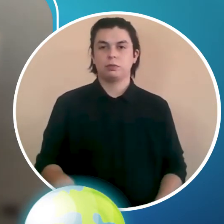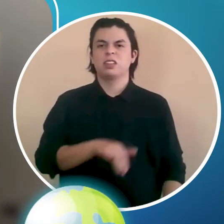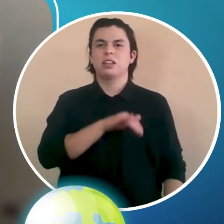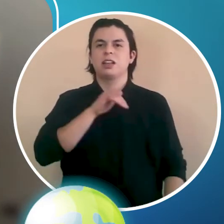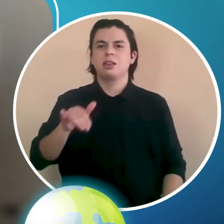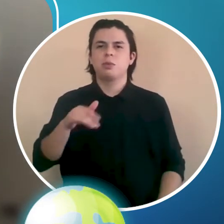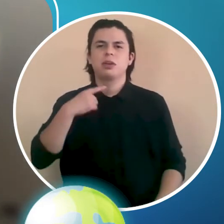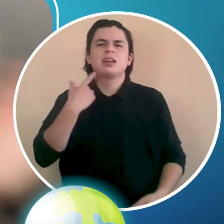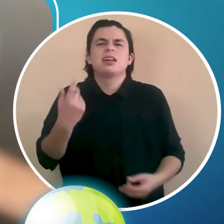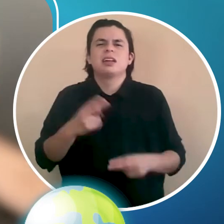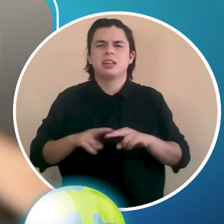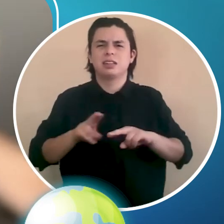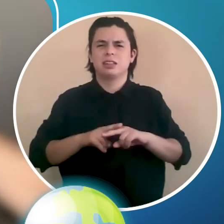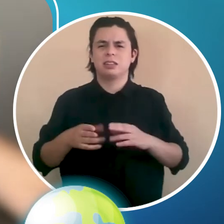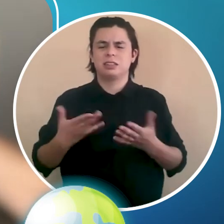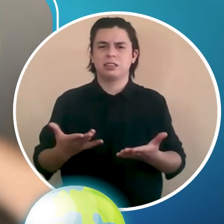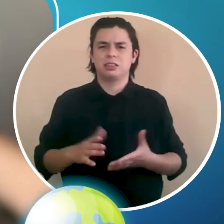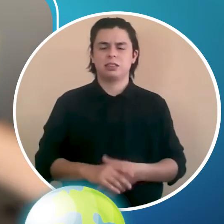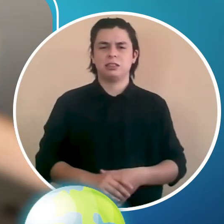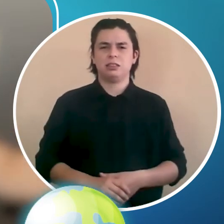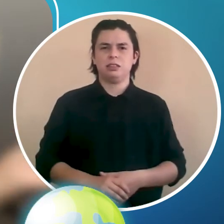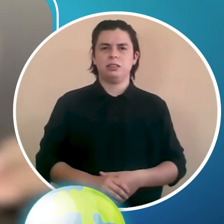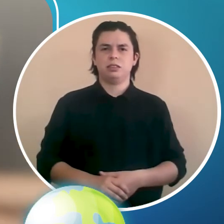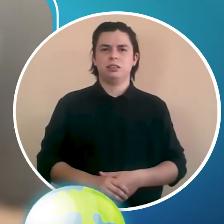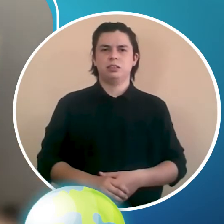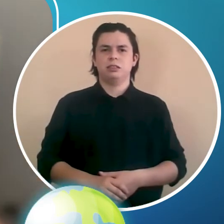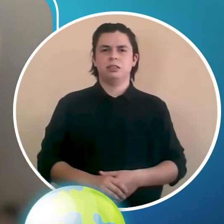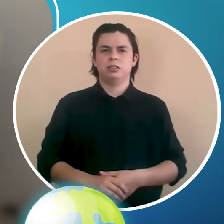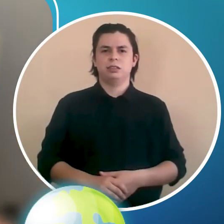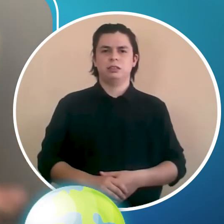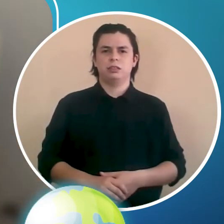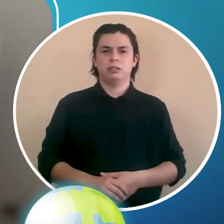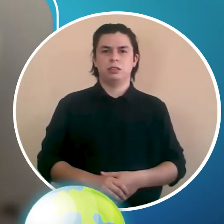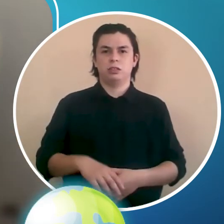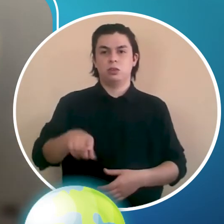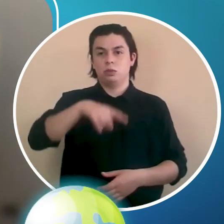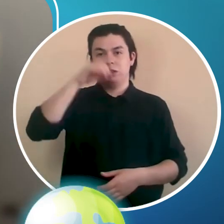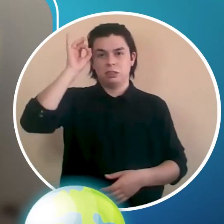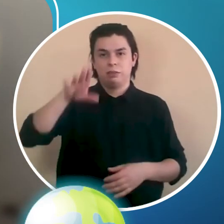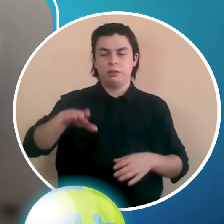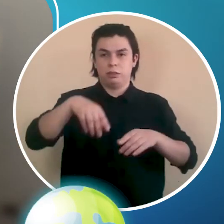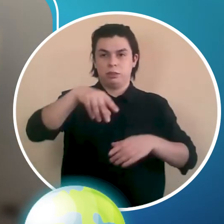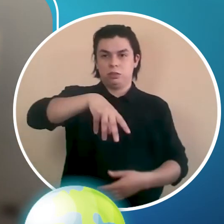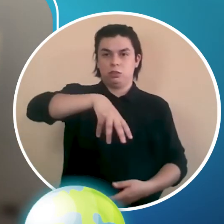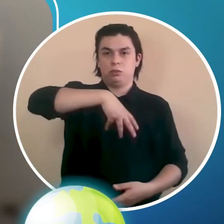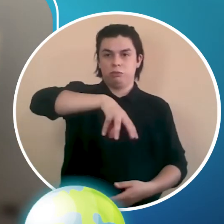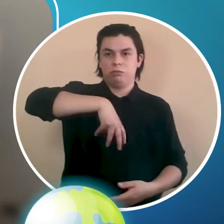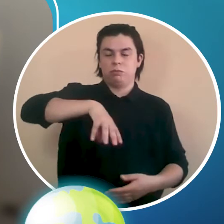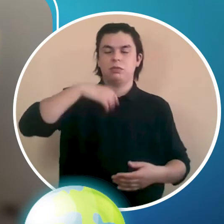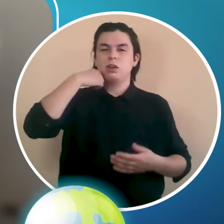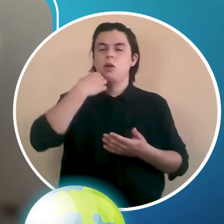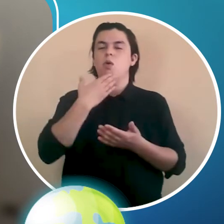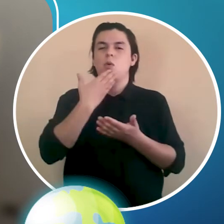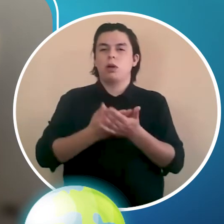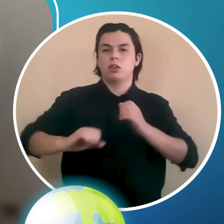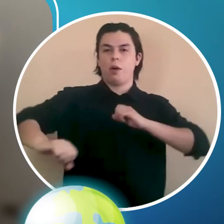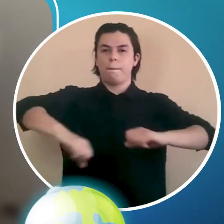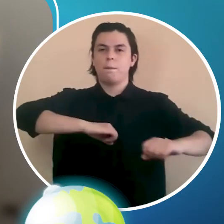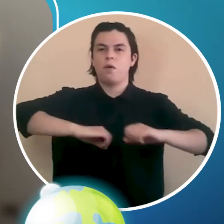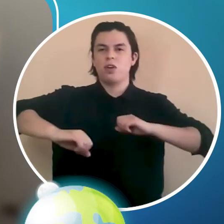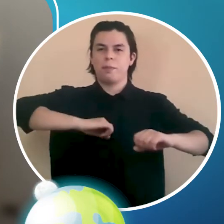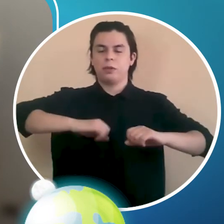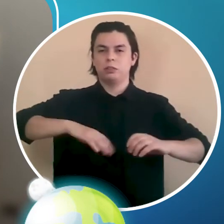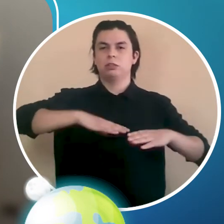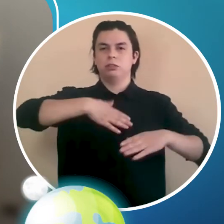Y el siguiente paso es, porque nosotros este sistema, como ustedes saben, es libre, va a seguir la onda.